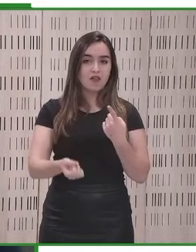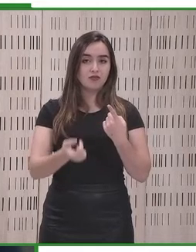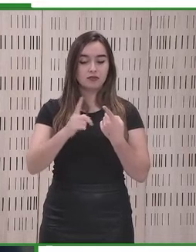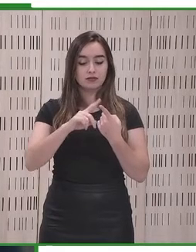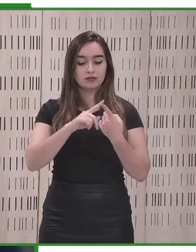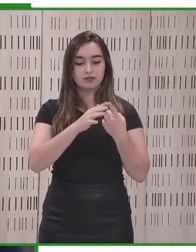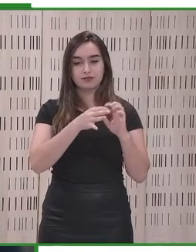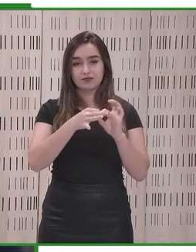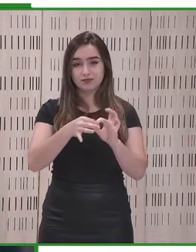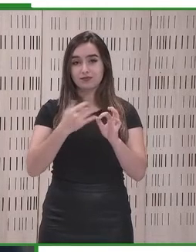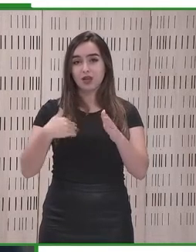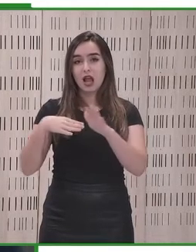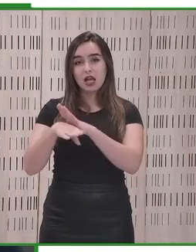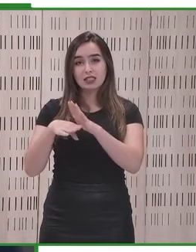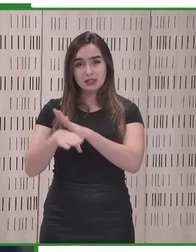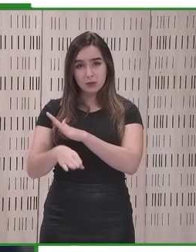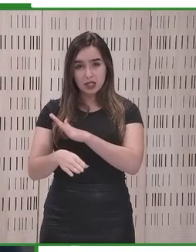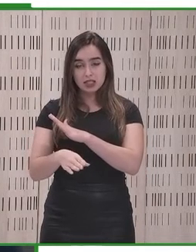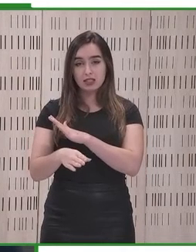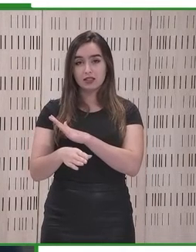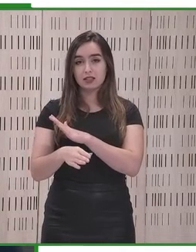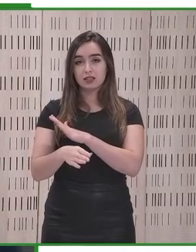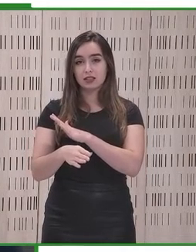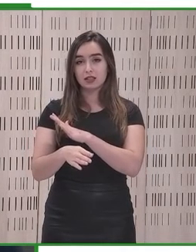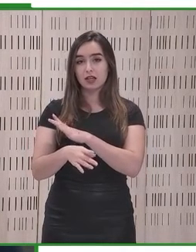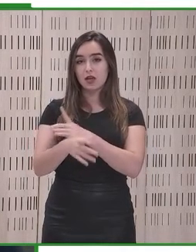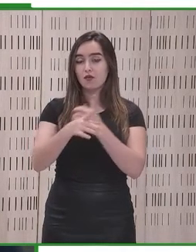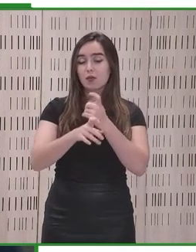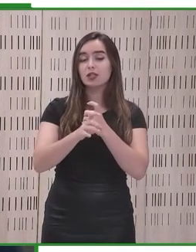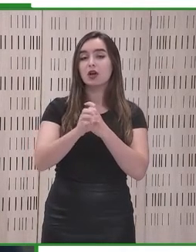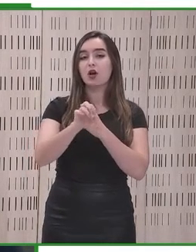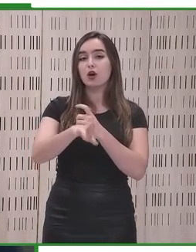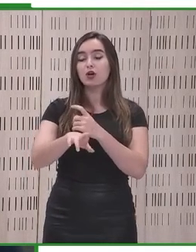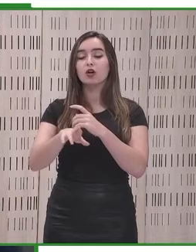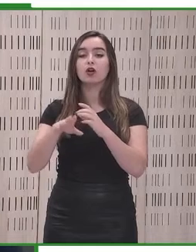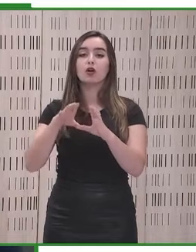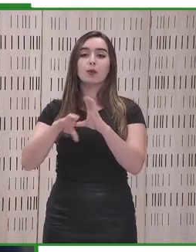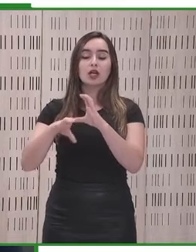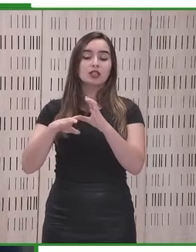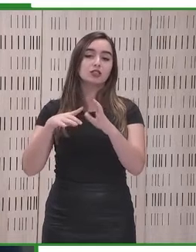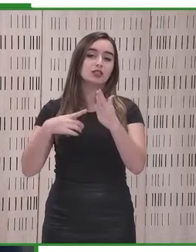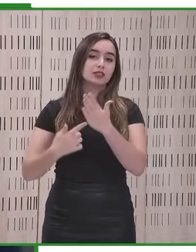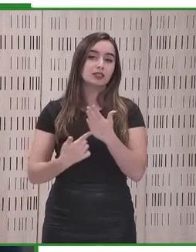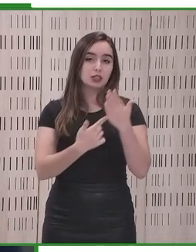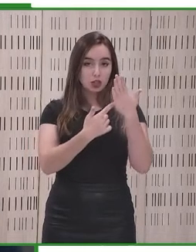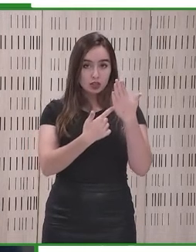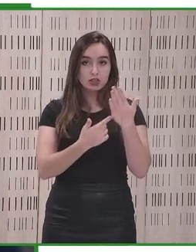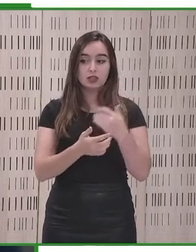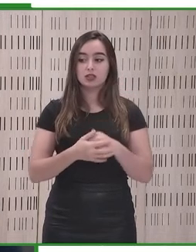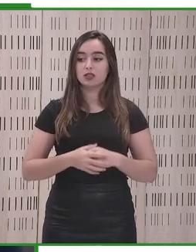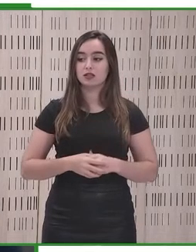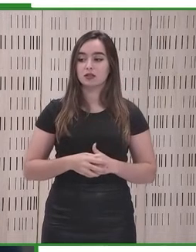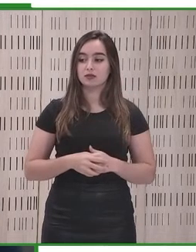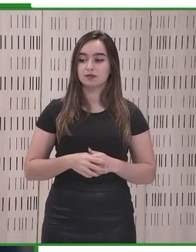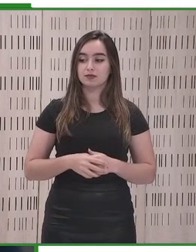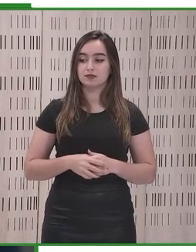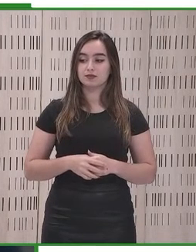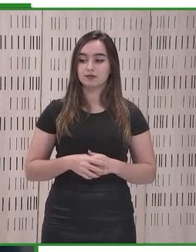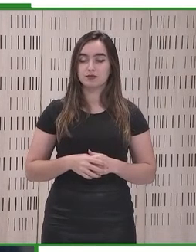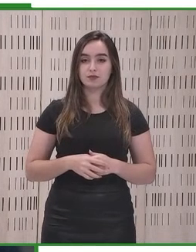estándares. Estos estándares relativos a la accesibilidad a las